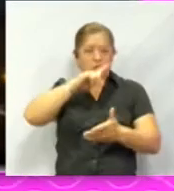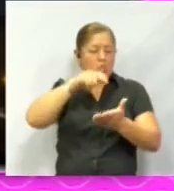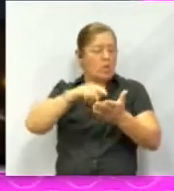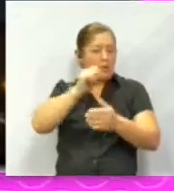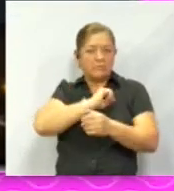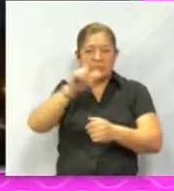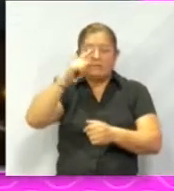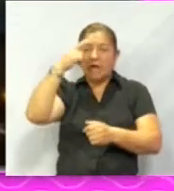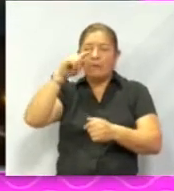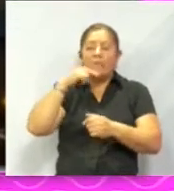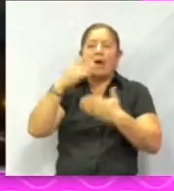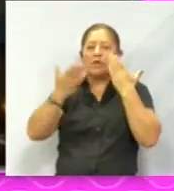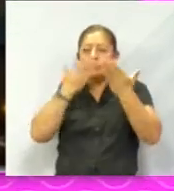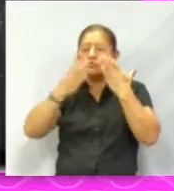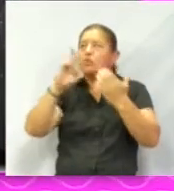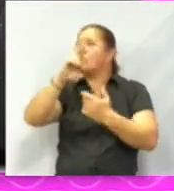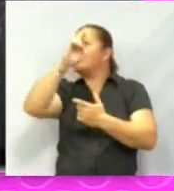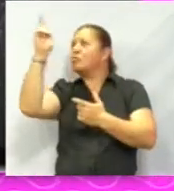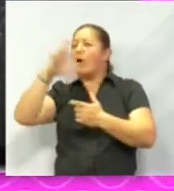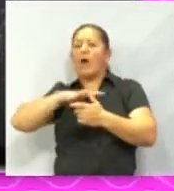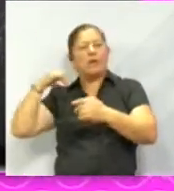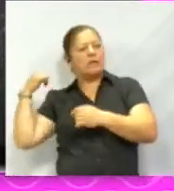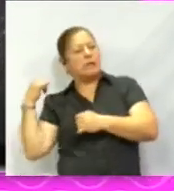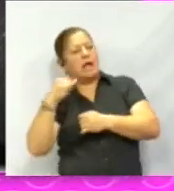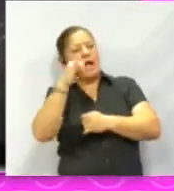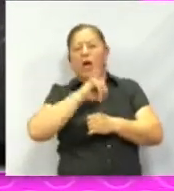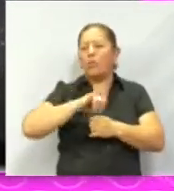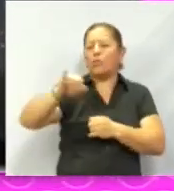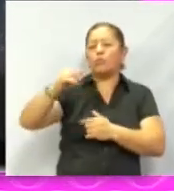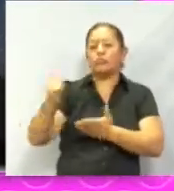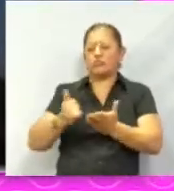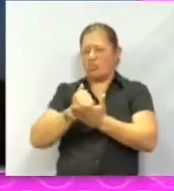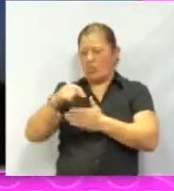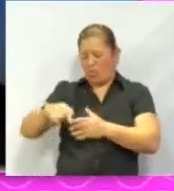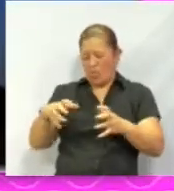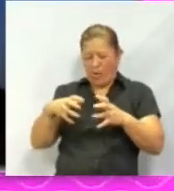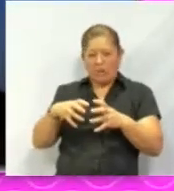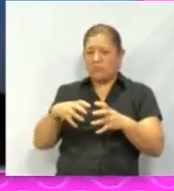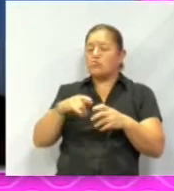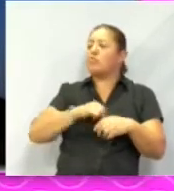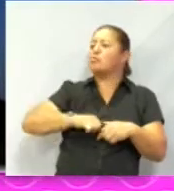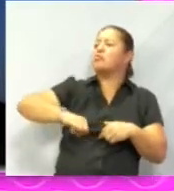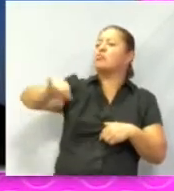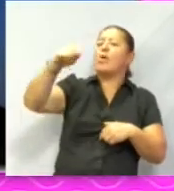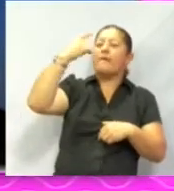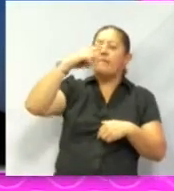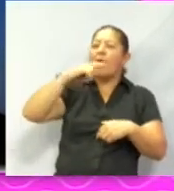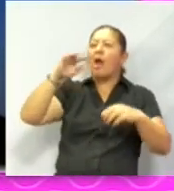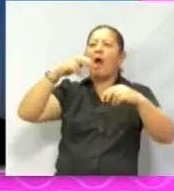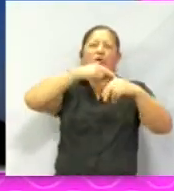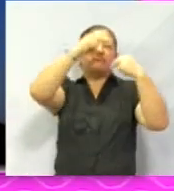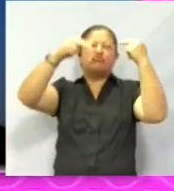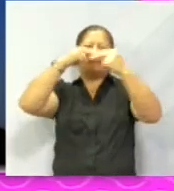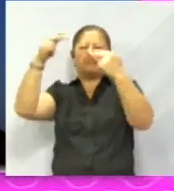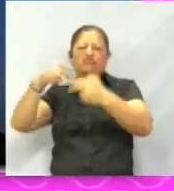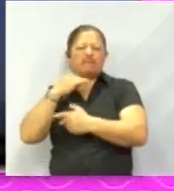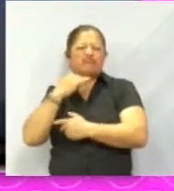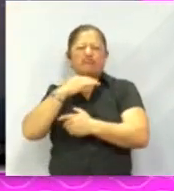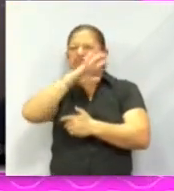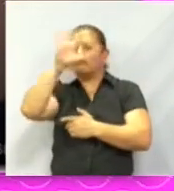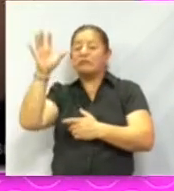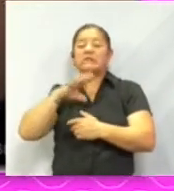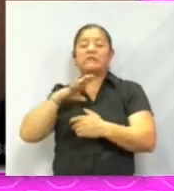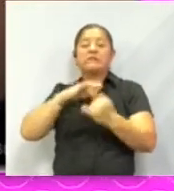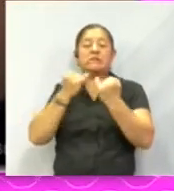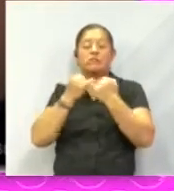Se encuentran en lugares remotos y alejados de las grandes ciudades para evitar la contaminación lumínica, además de ser construidos en lugares